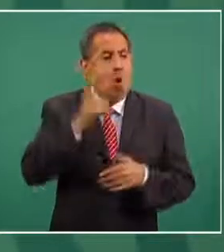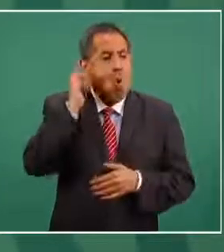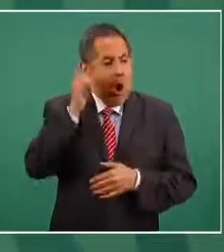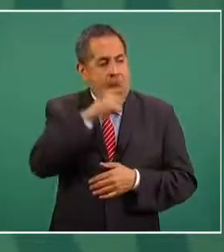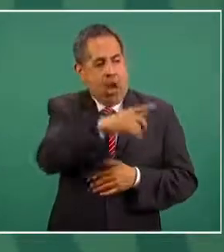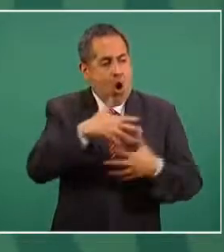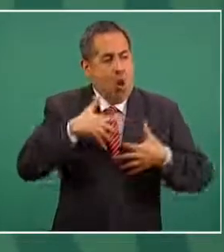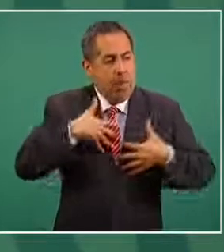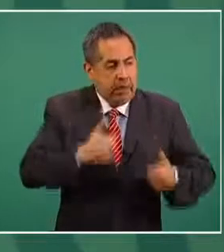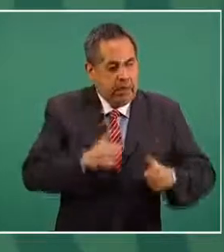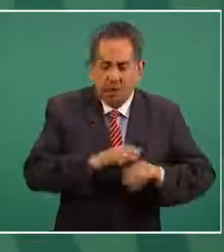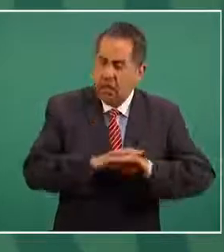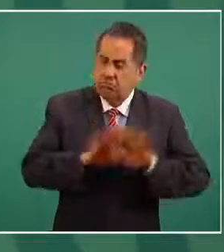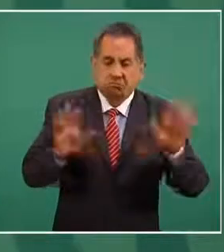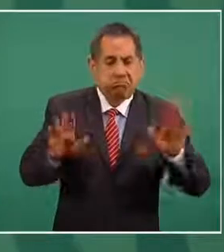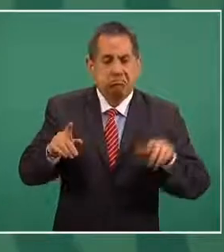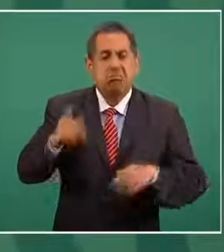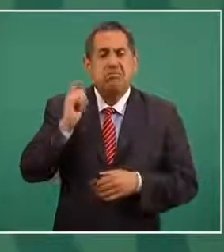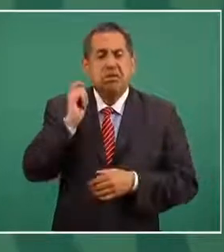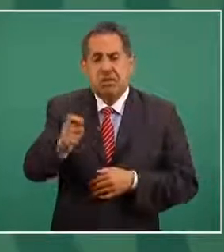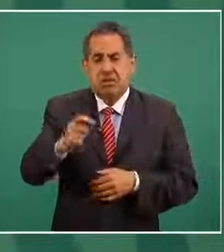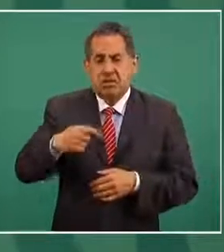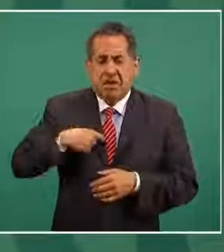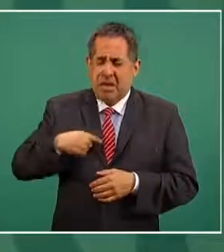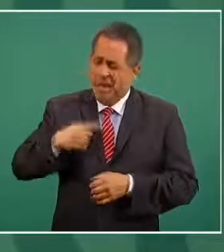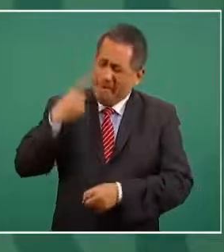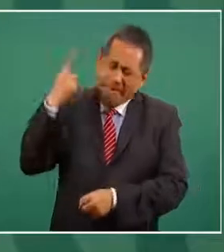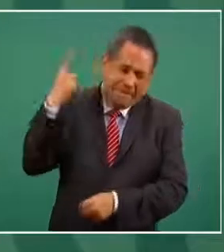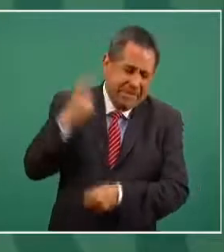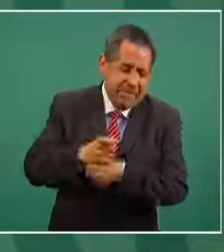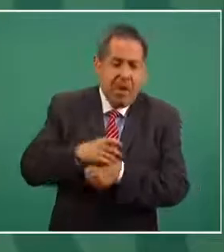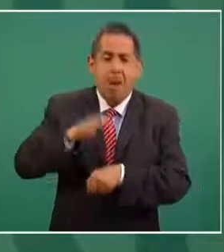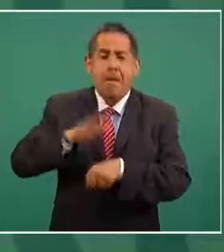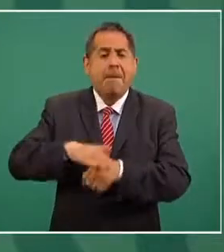comprendan pero por encima de todo eso